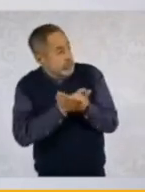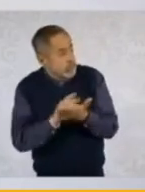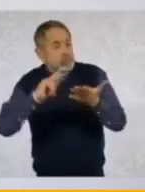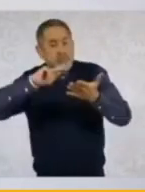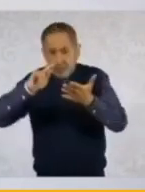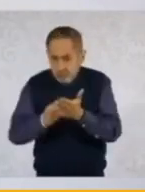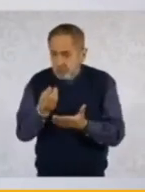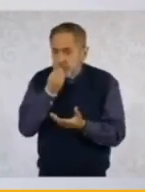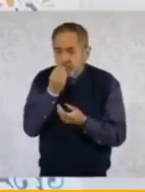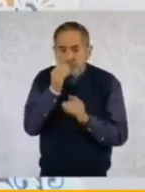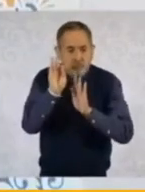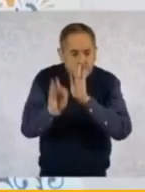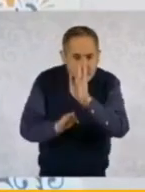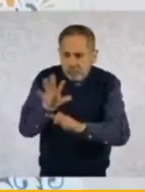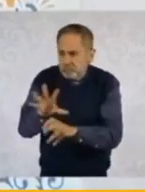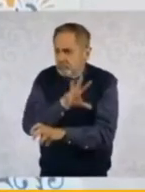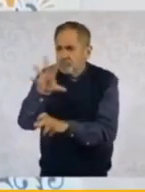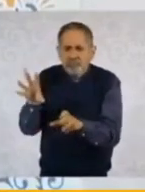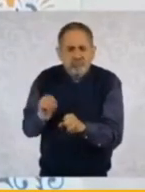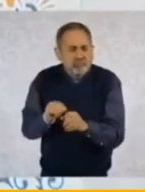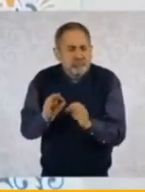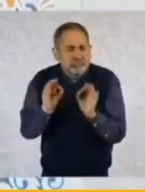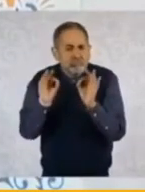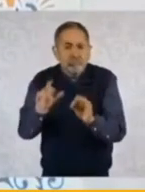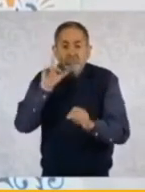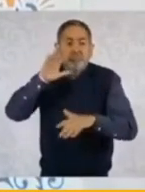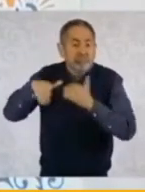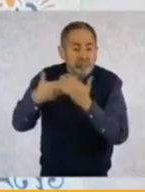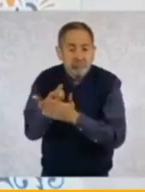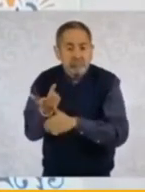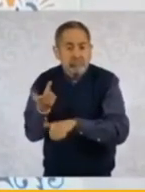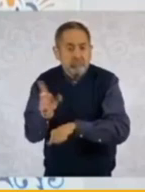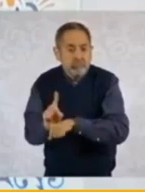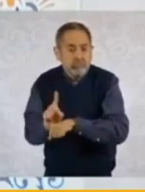también lo atienden. Y al otro día lo mismo.